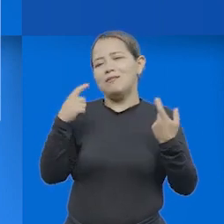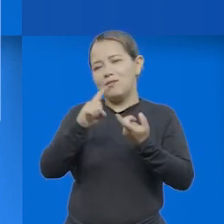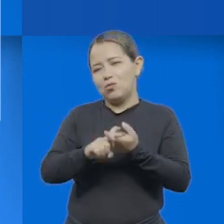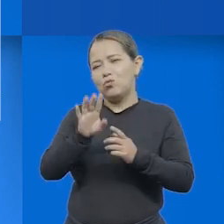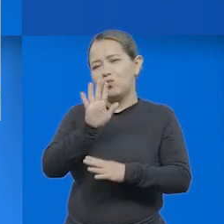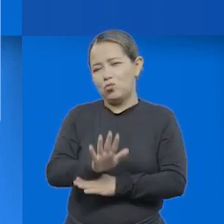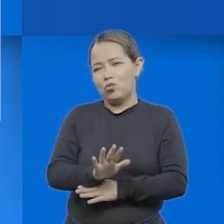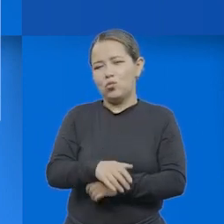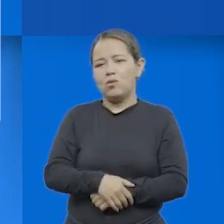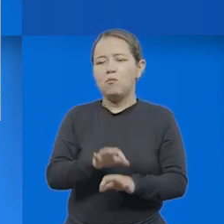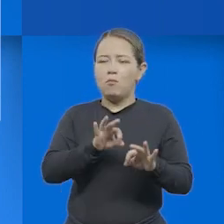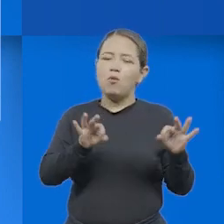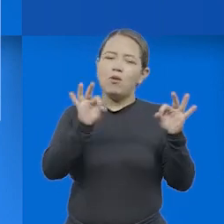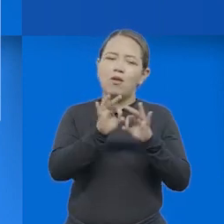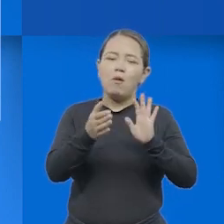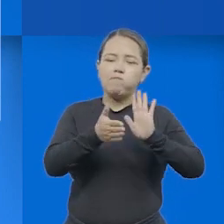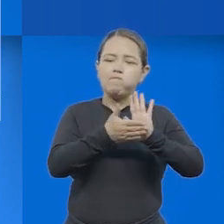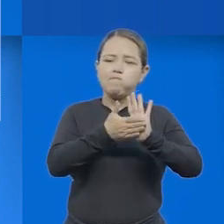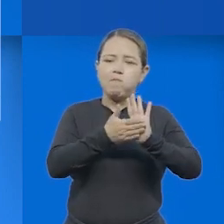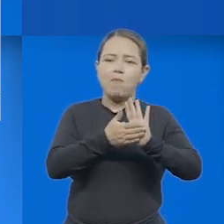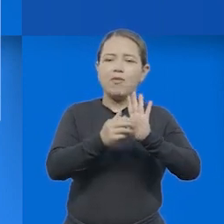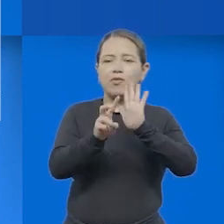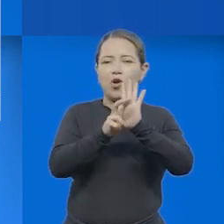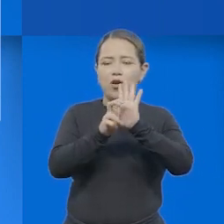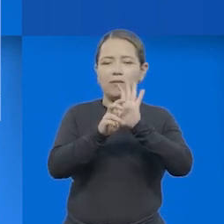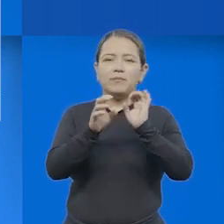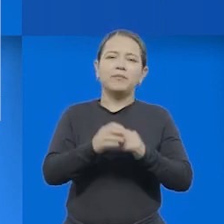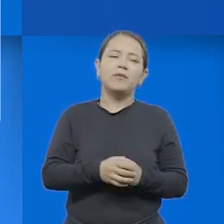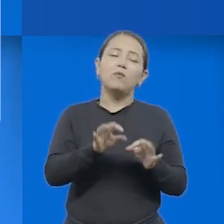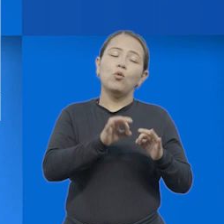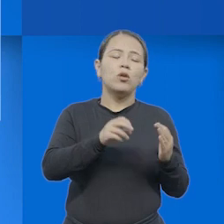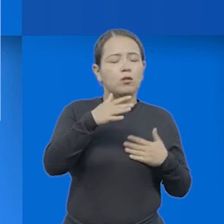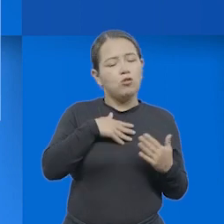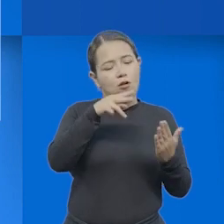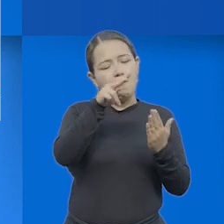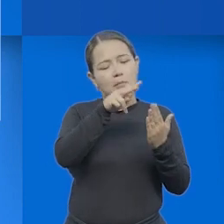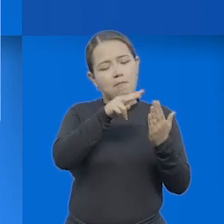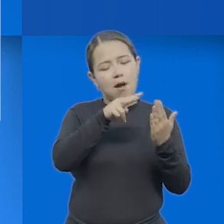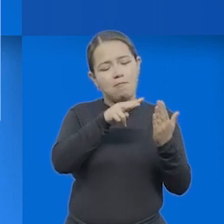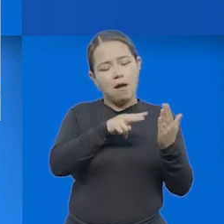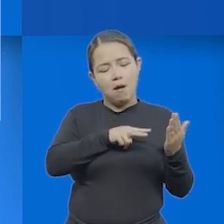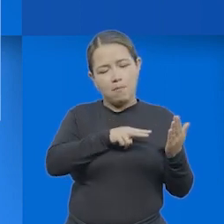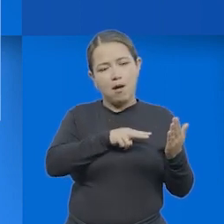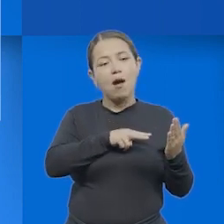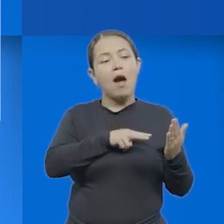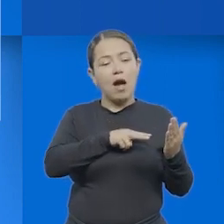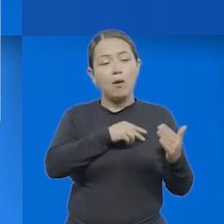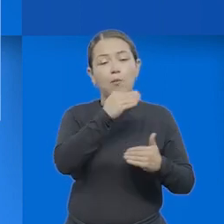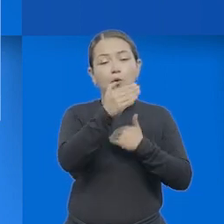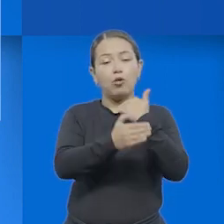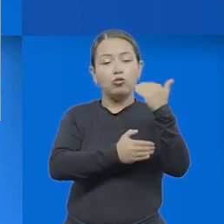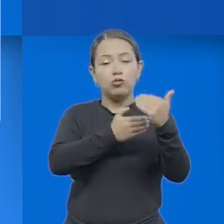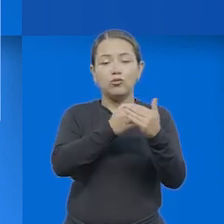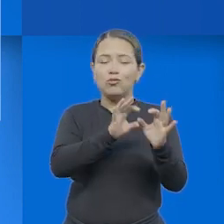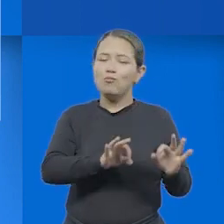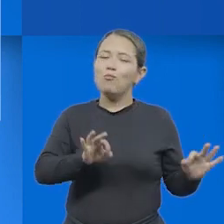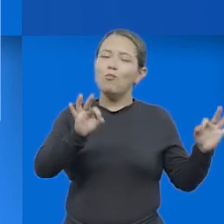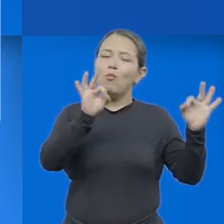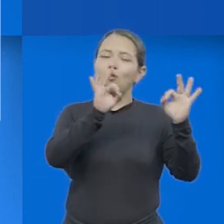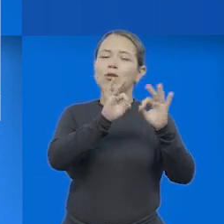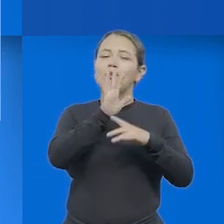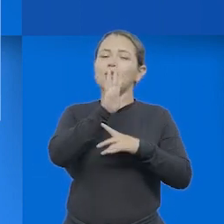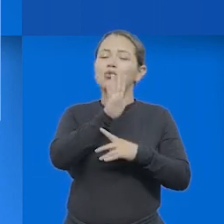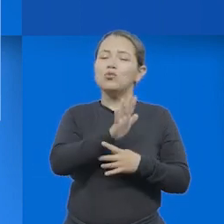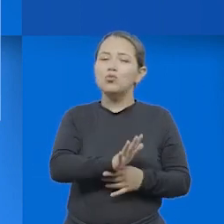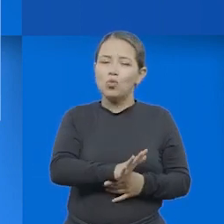parte fundamental de este sustento teórico. Y aquí vemos que el acto de leer se entenderá como un proceso significativo y